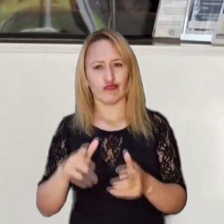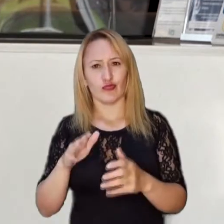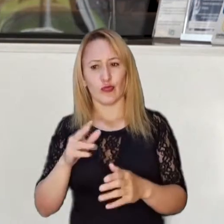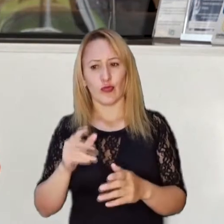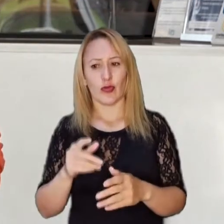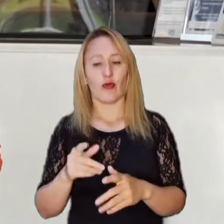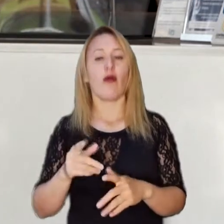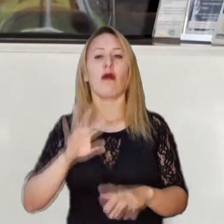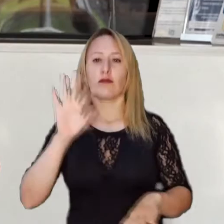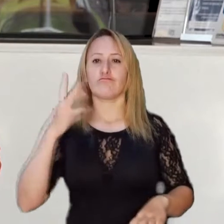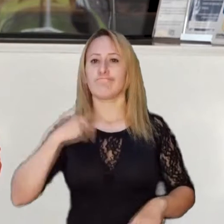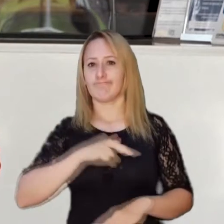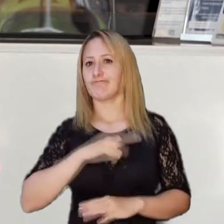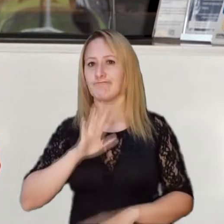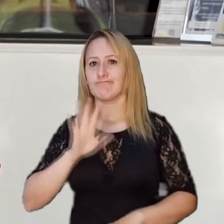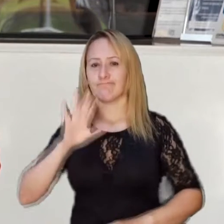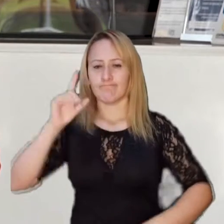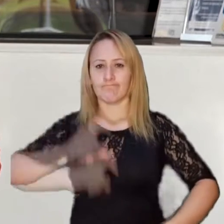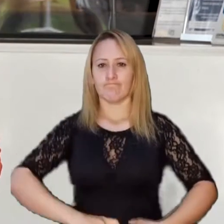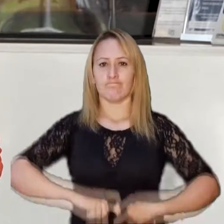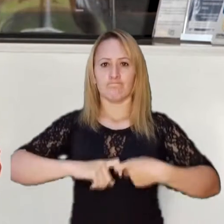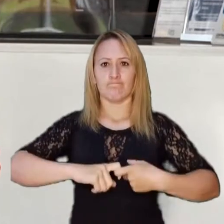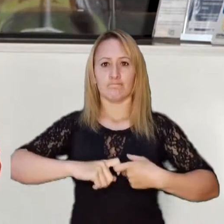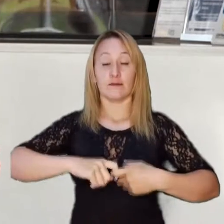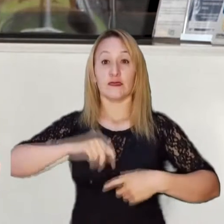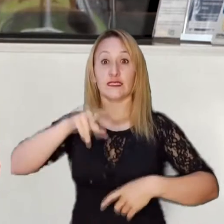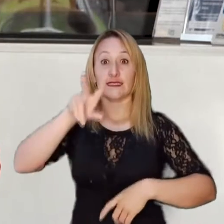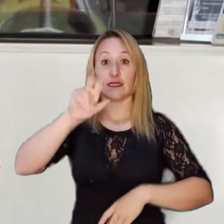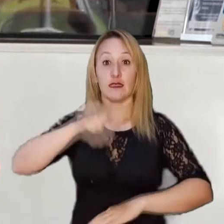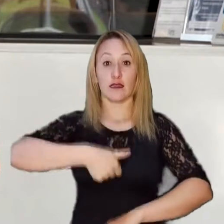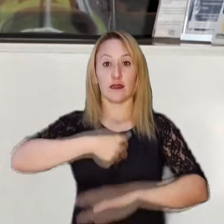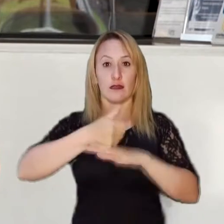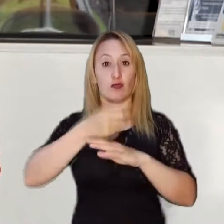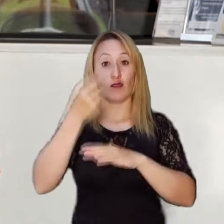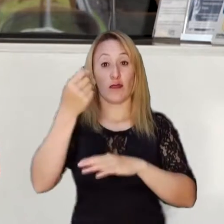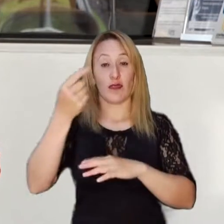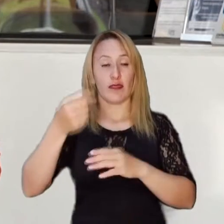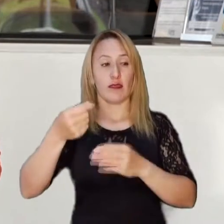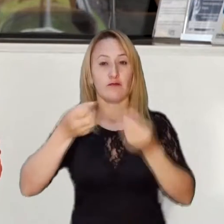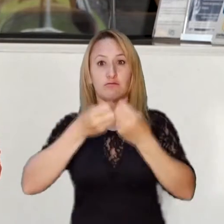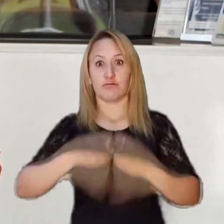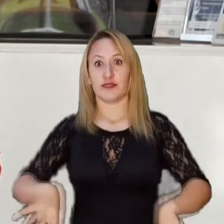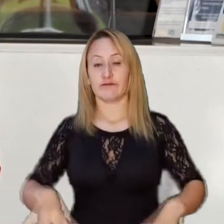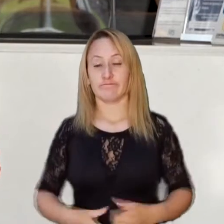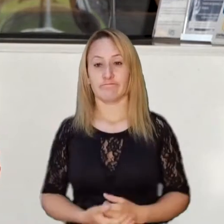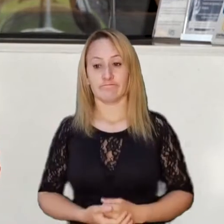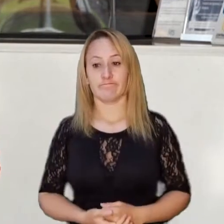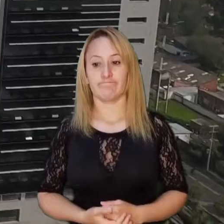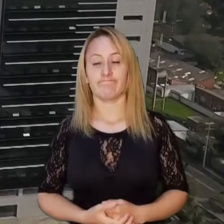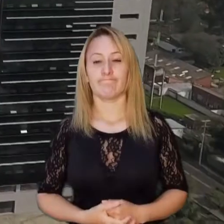llevaron al Ente de Control a imputar responsabilidad fiscal contra siete directivos por pérdida de recursos.